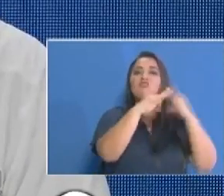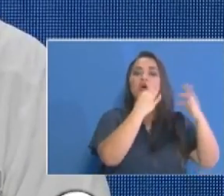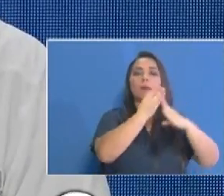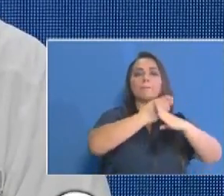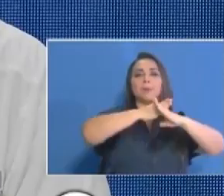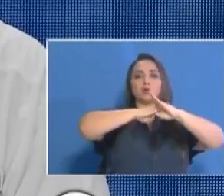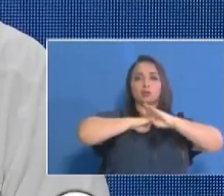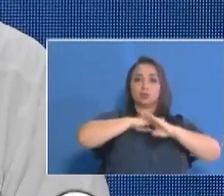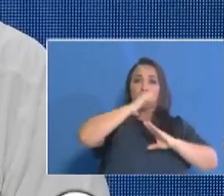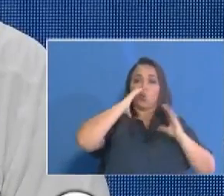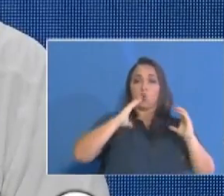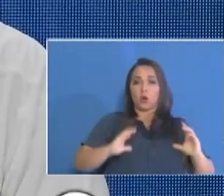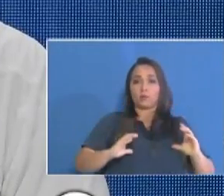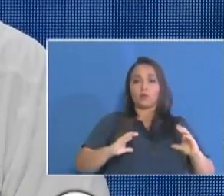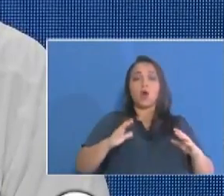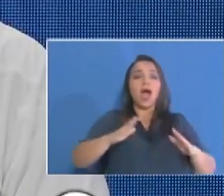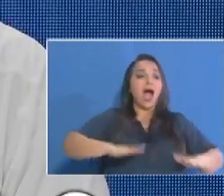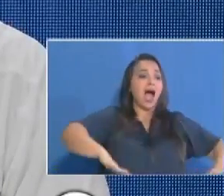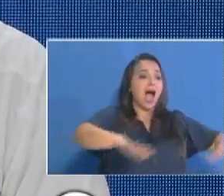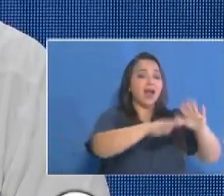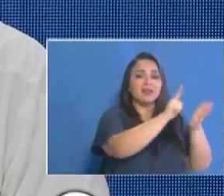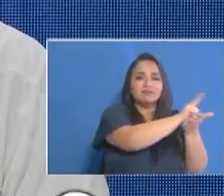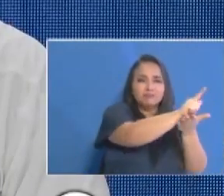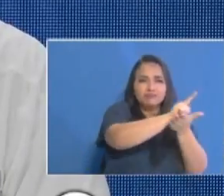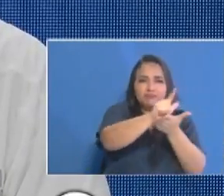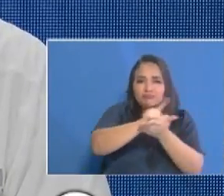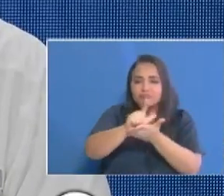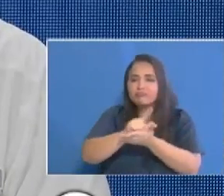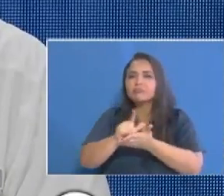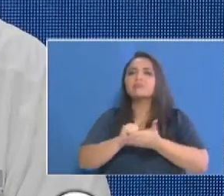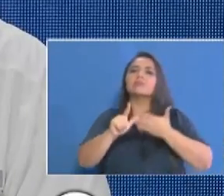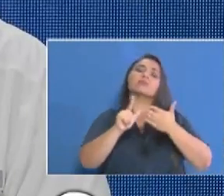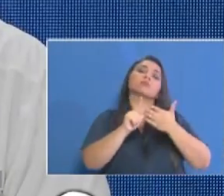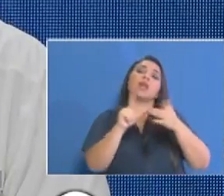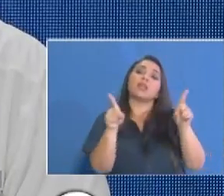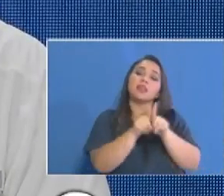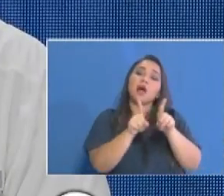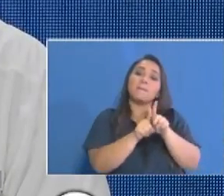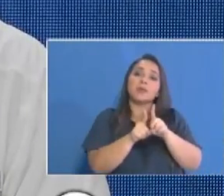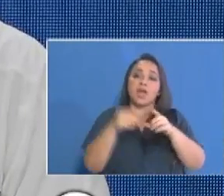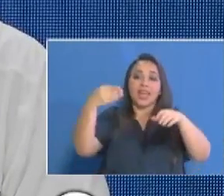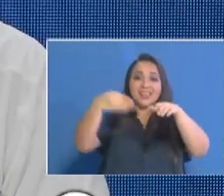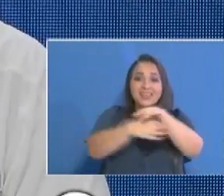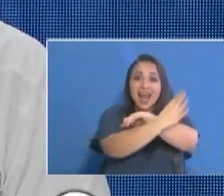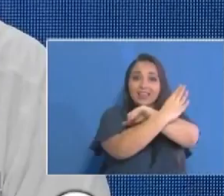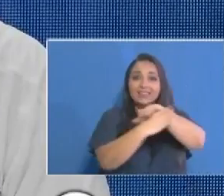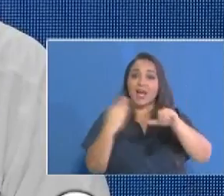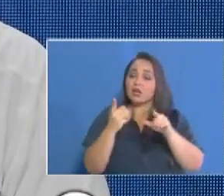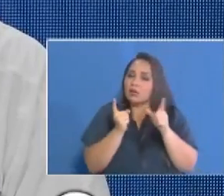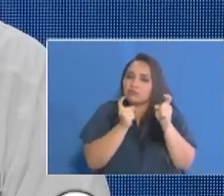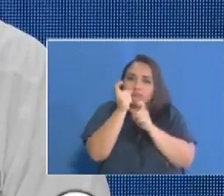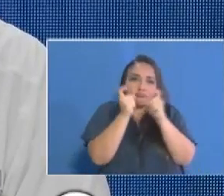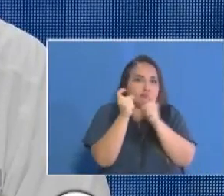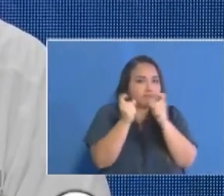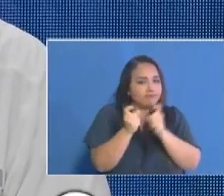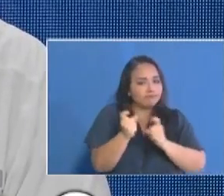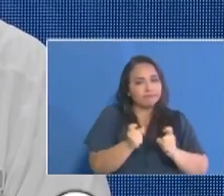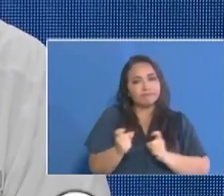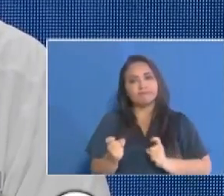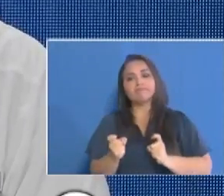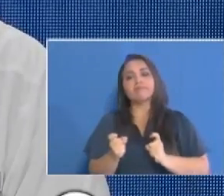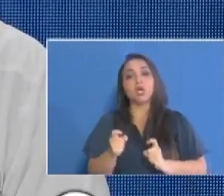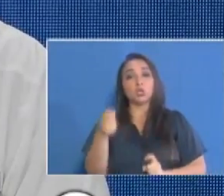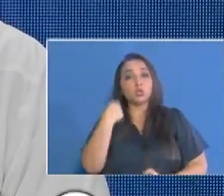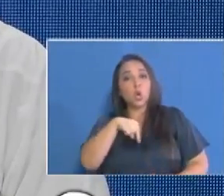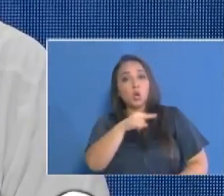se han desinfectado las áreas de los campamentos se controlan las entradas y salidas del personal nos